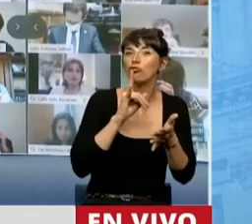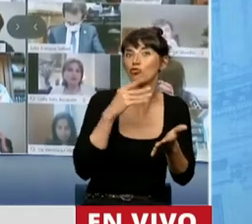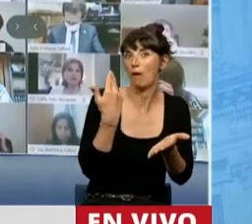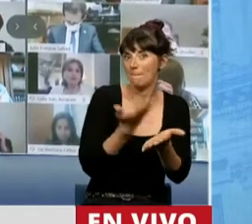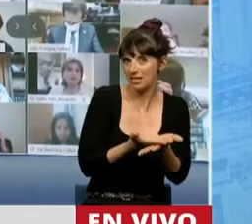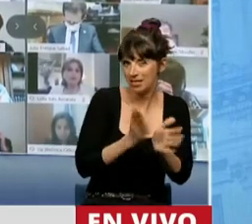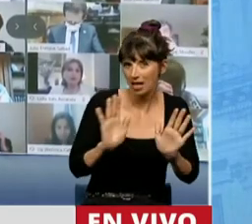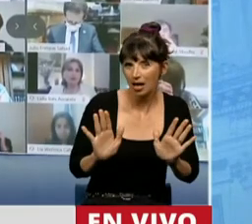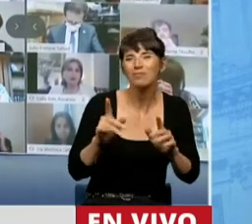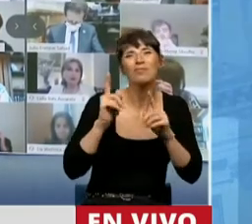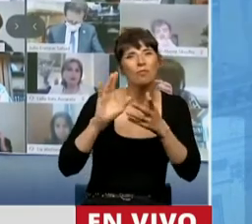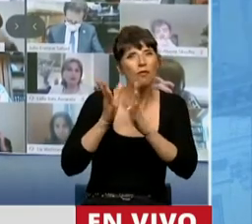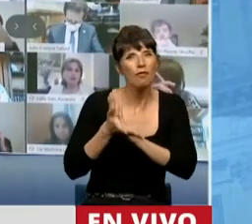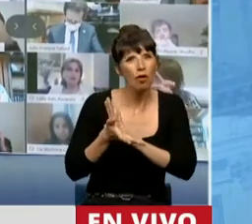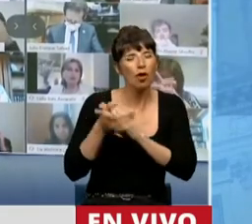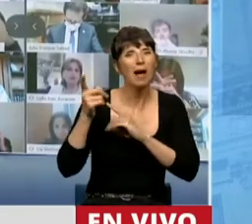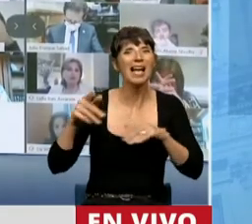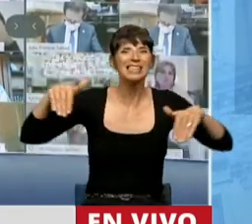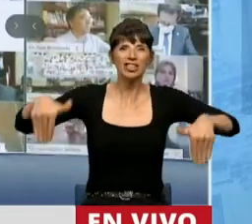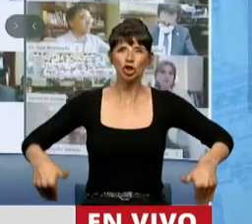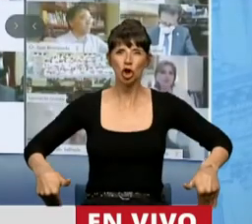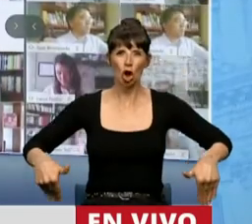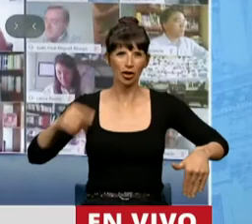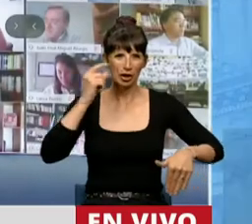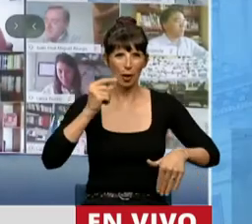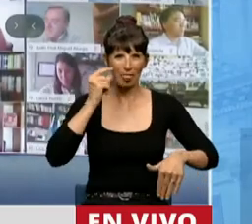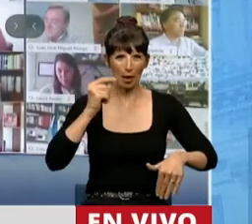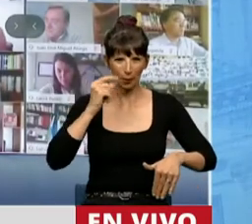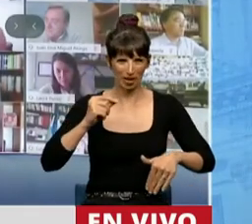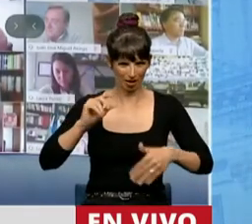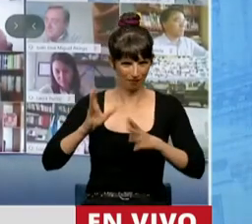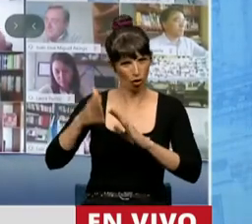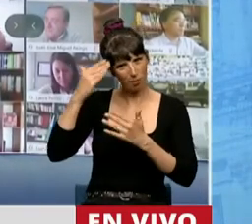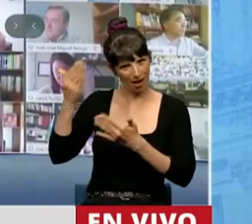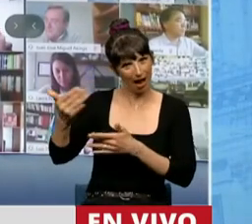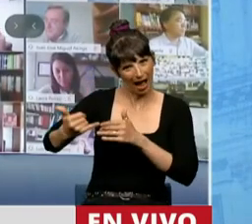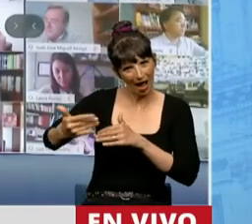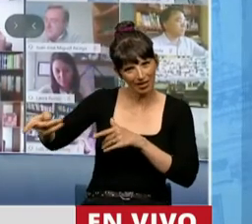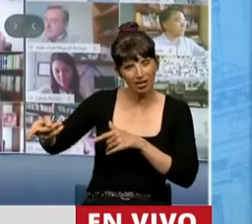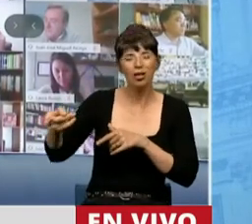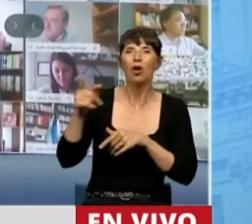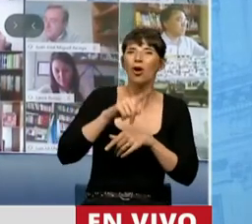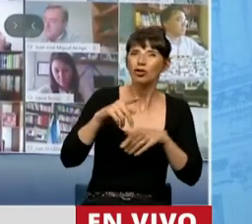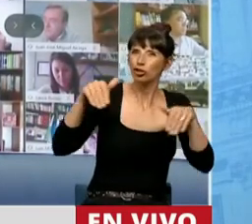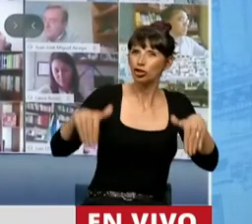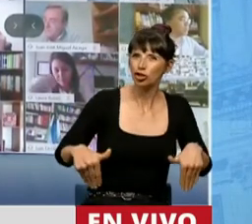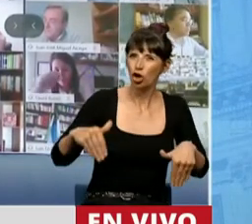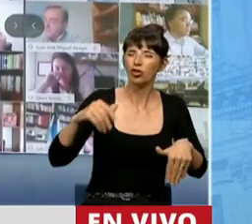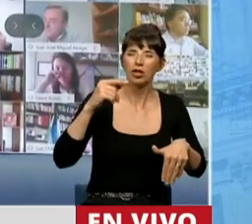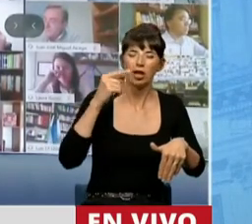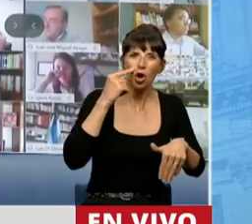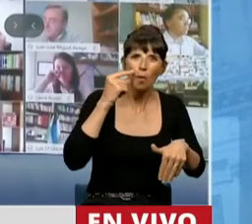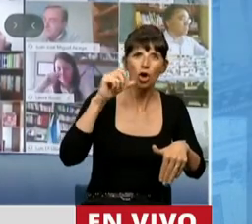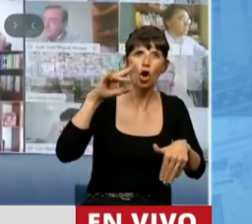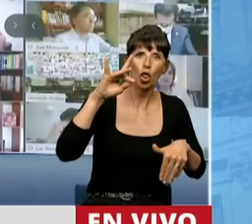simbólicamente el sillón de Bernardino Rivadavia o el sillón de Lucas Córdoba, y denominar el